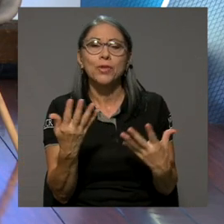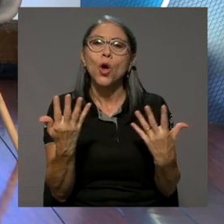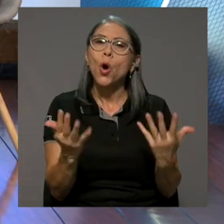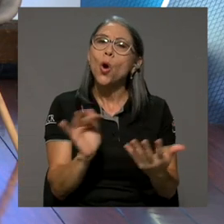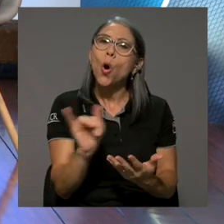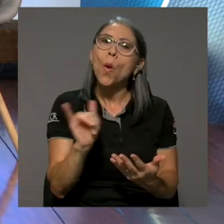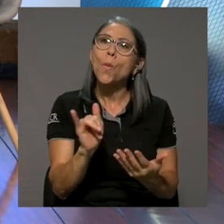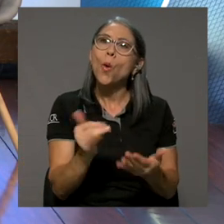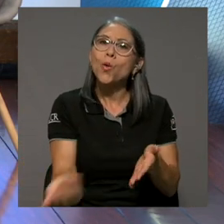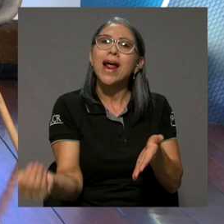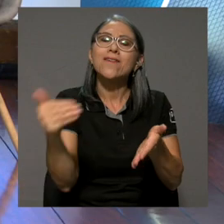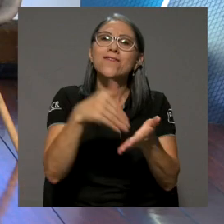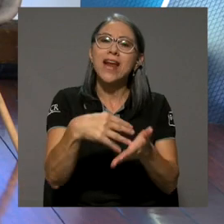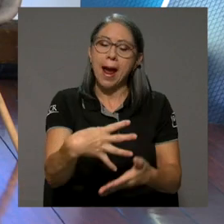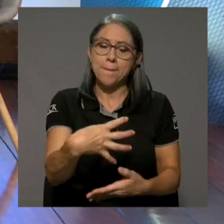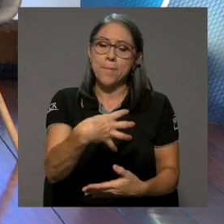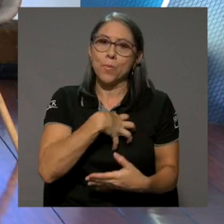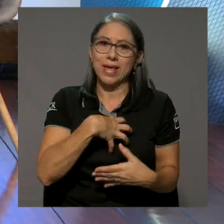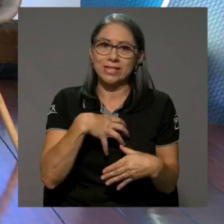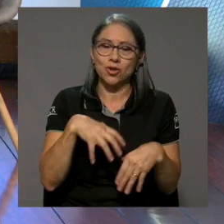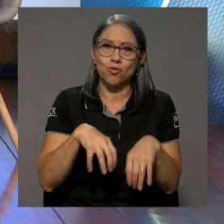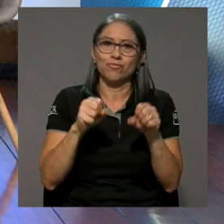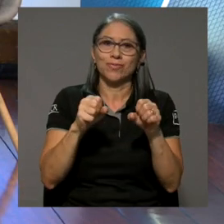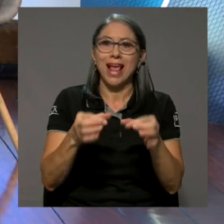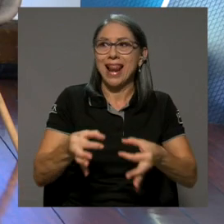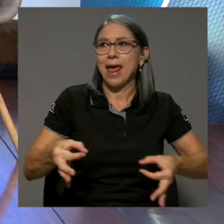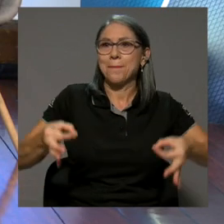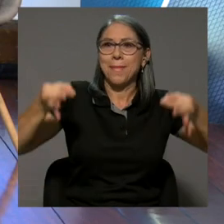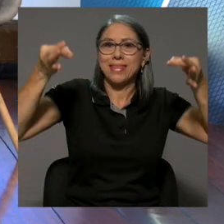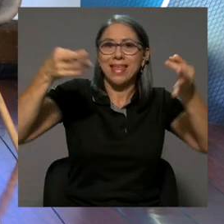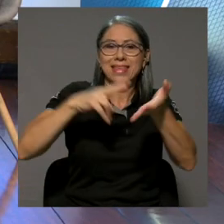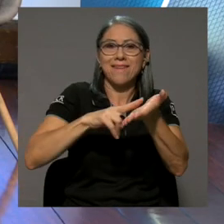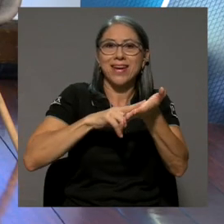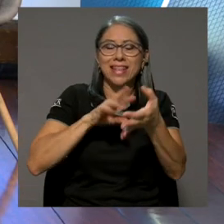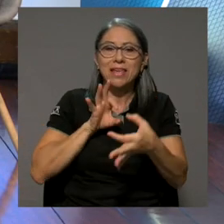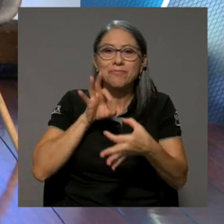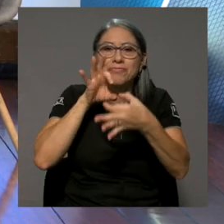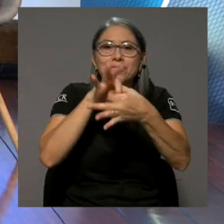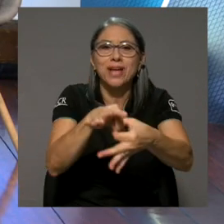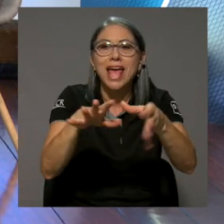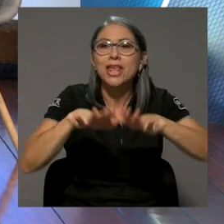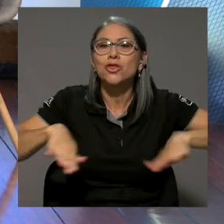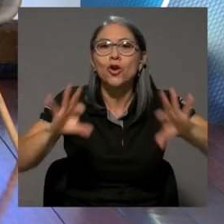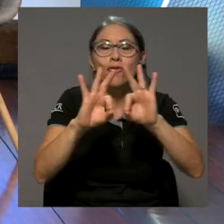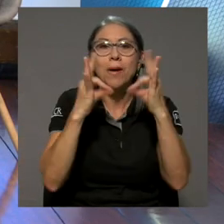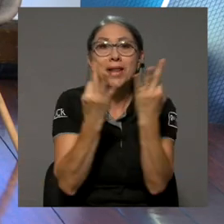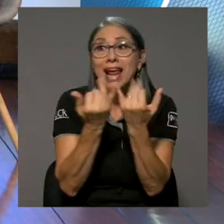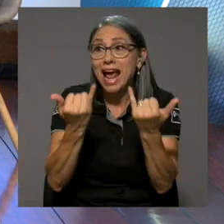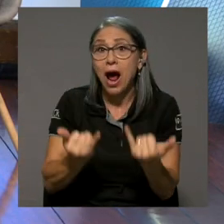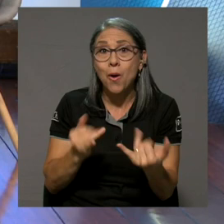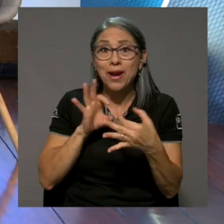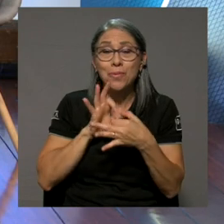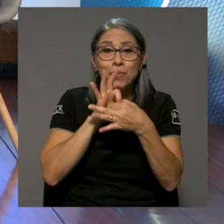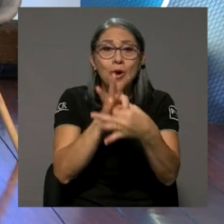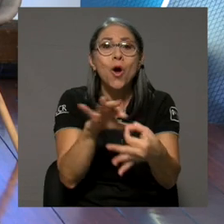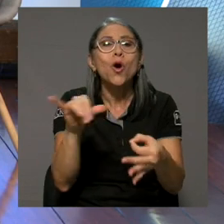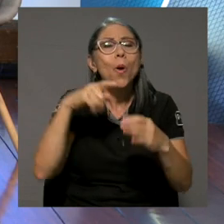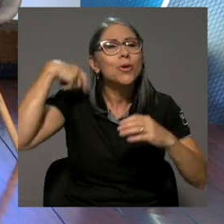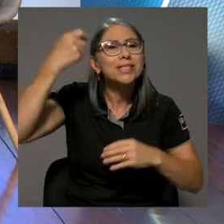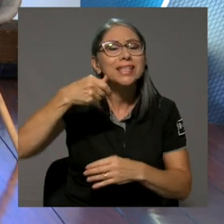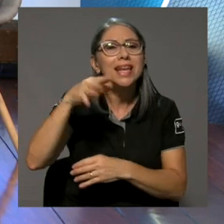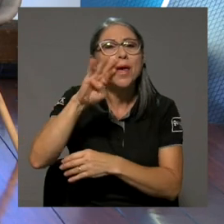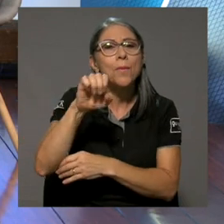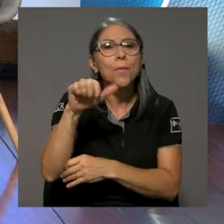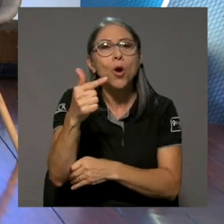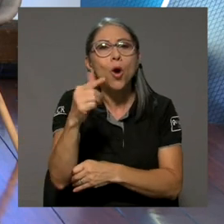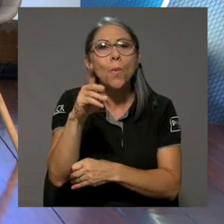casi que hay una reapropiación de la pantalla verde al entorno familiar, ¿verdad? Que es algo que ahora, digamos, se asocia muchísimo como al cine de